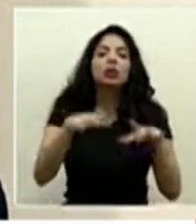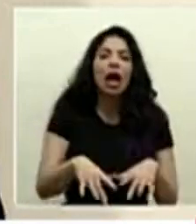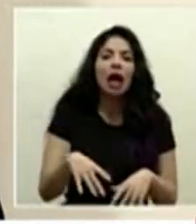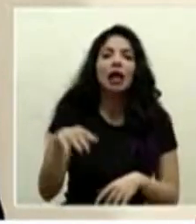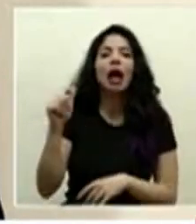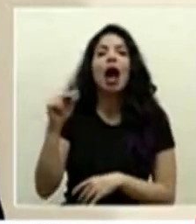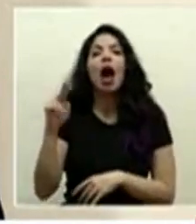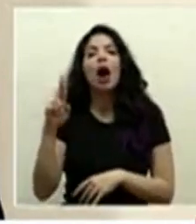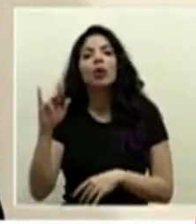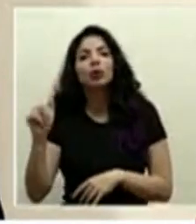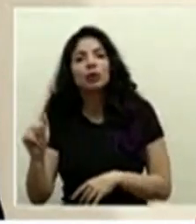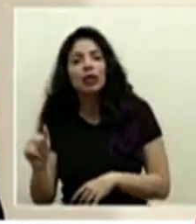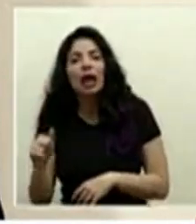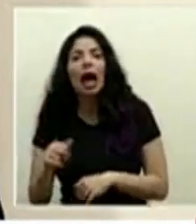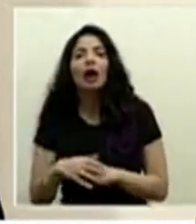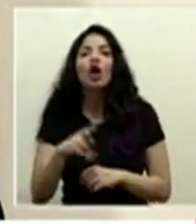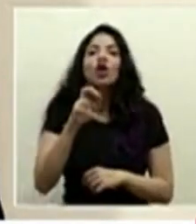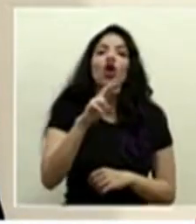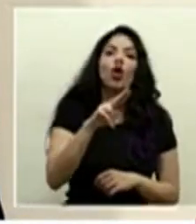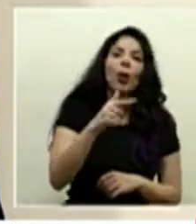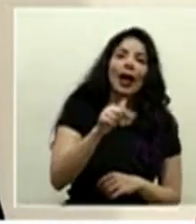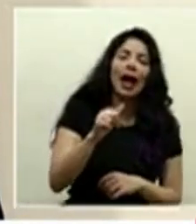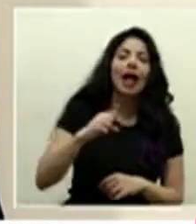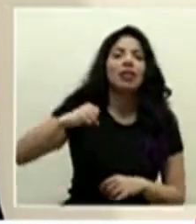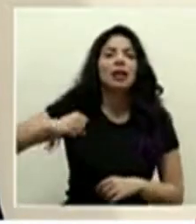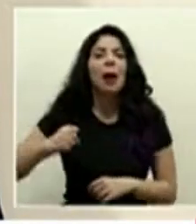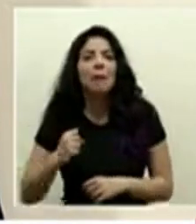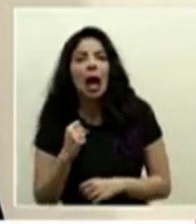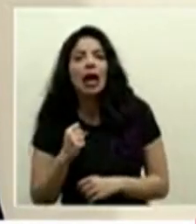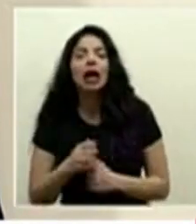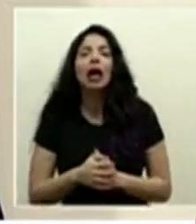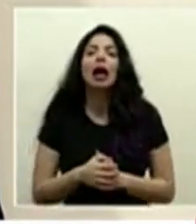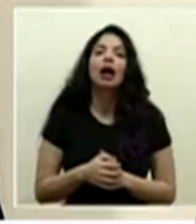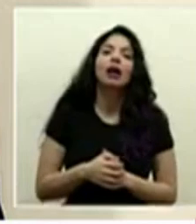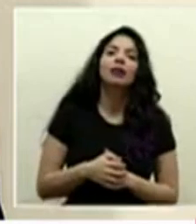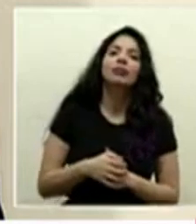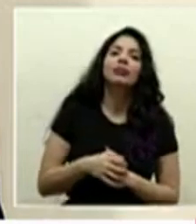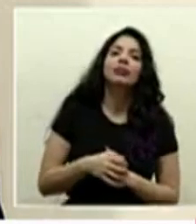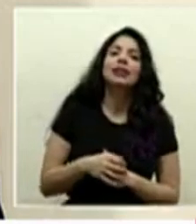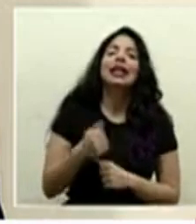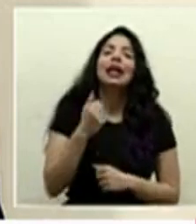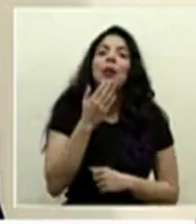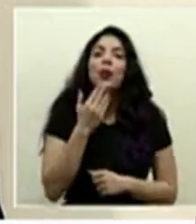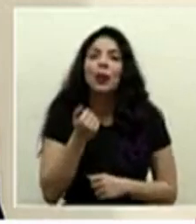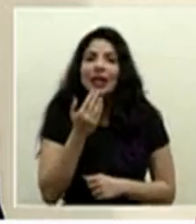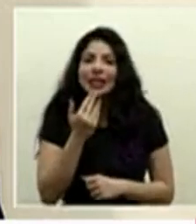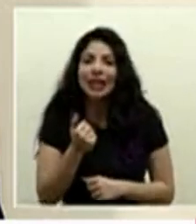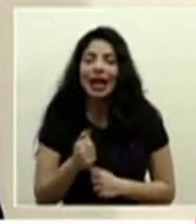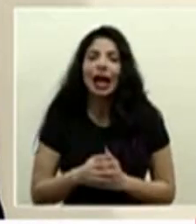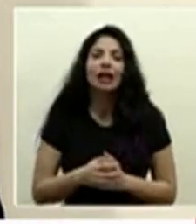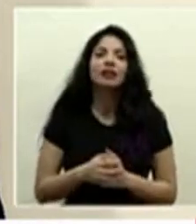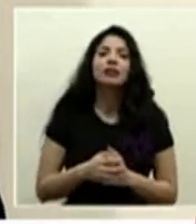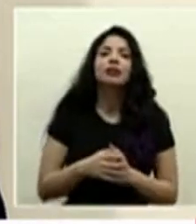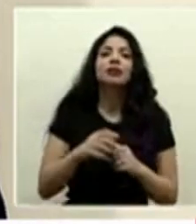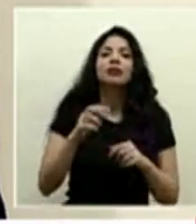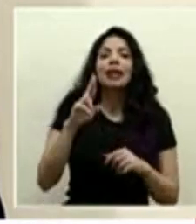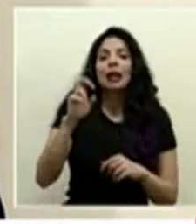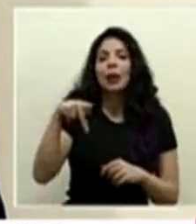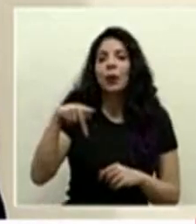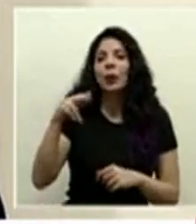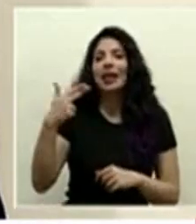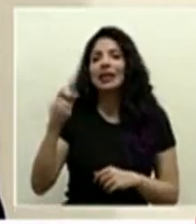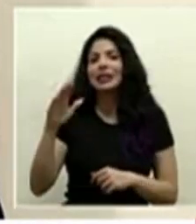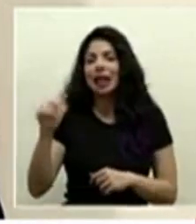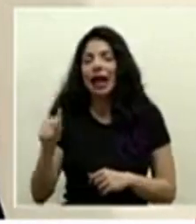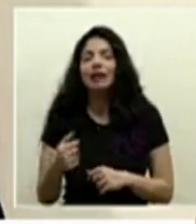con Noruega Dinamarca la República Checa sobre lo que están